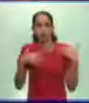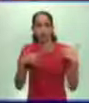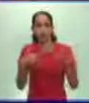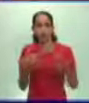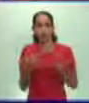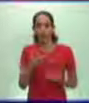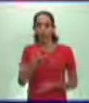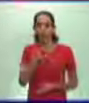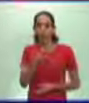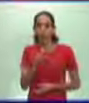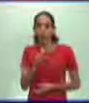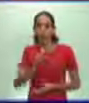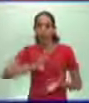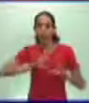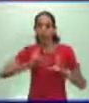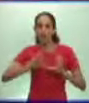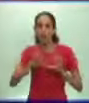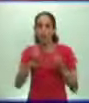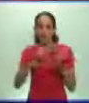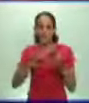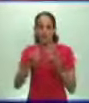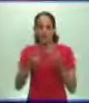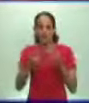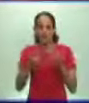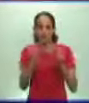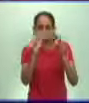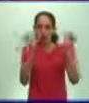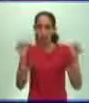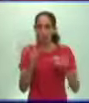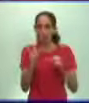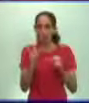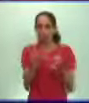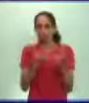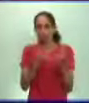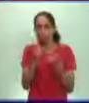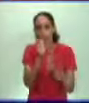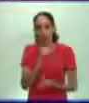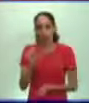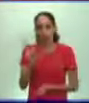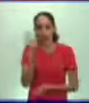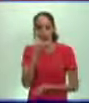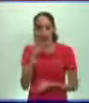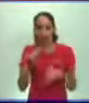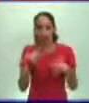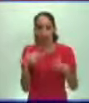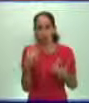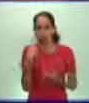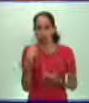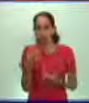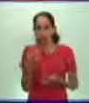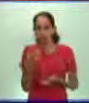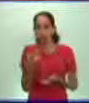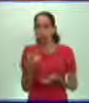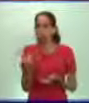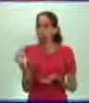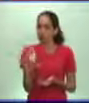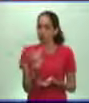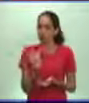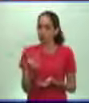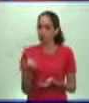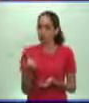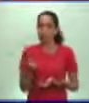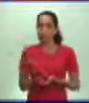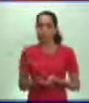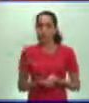un nuevo modelo económico o un nuevo sistema económico-social, el capitalismo. Y veíamos también como en medio de esa crisis